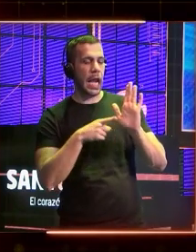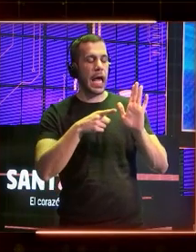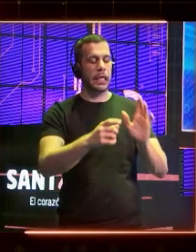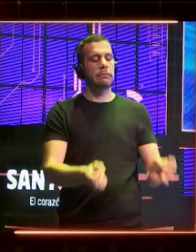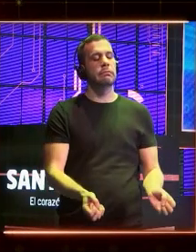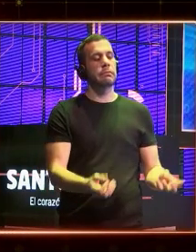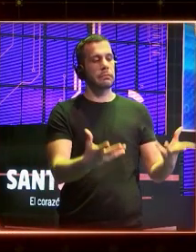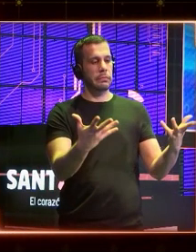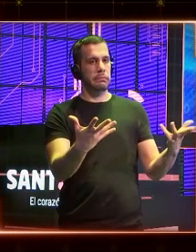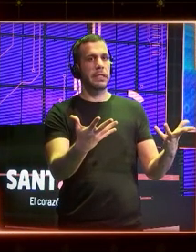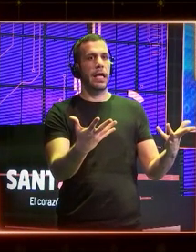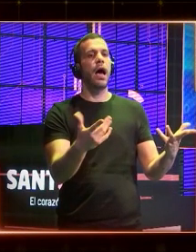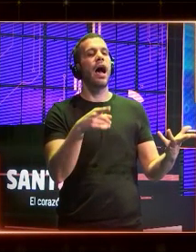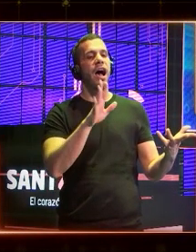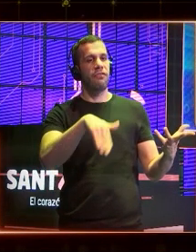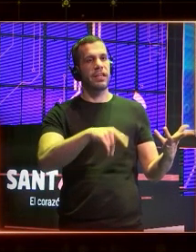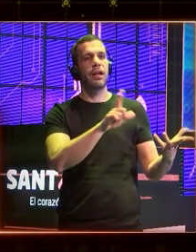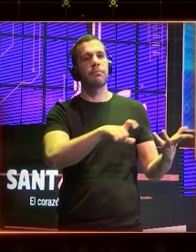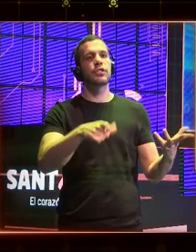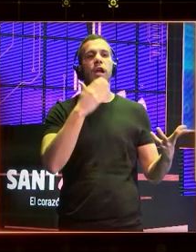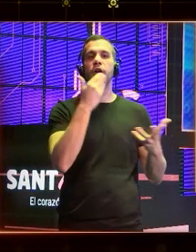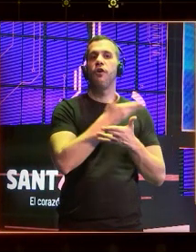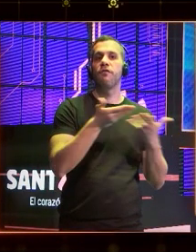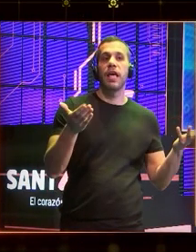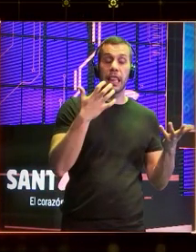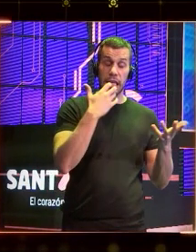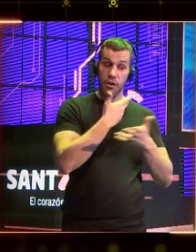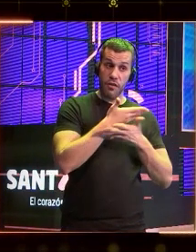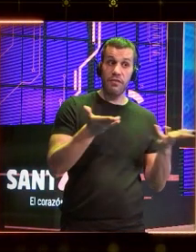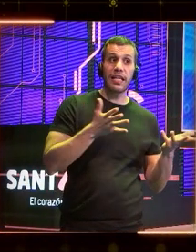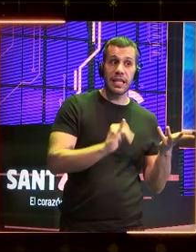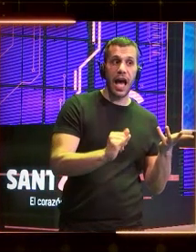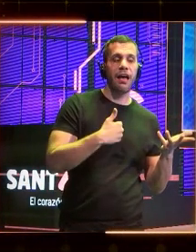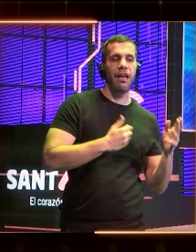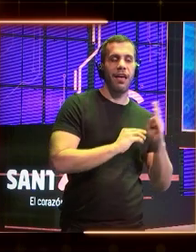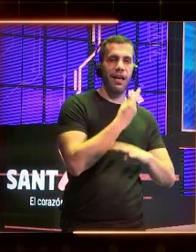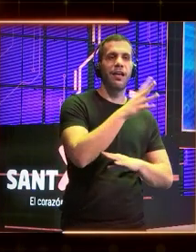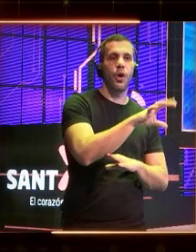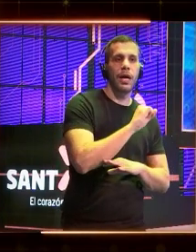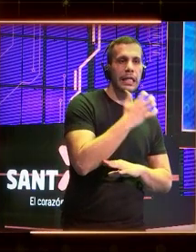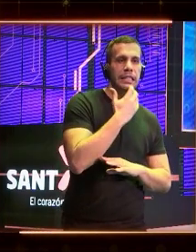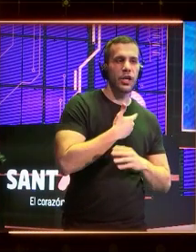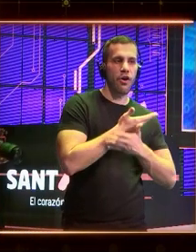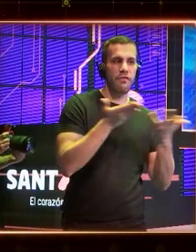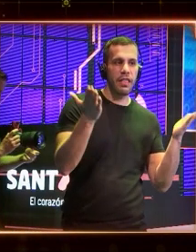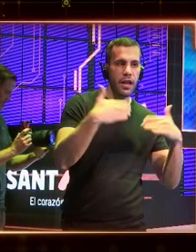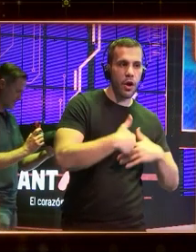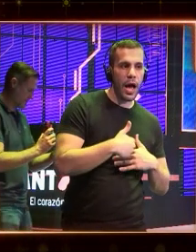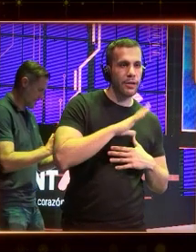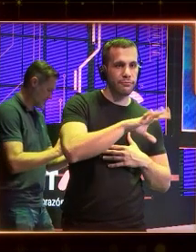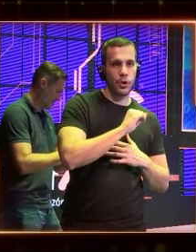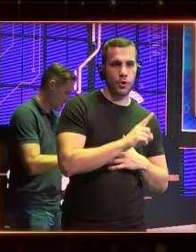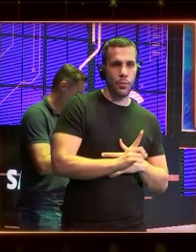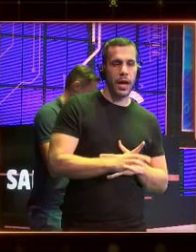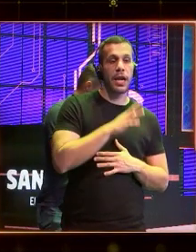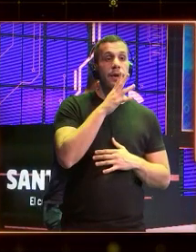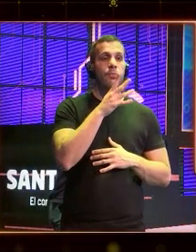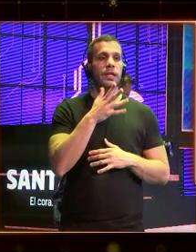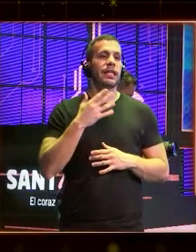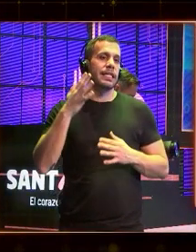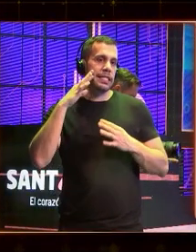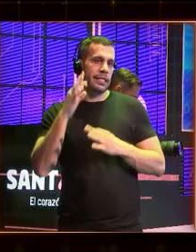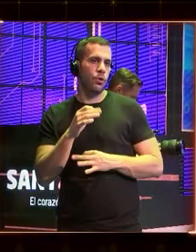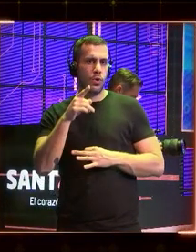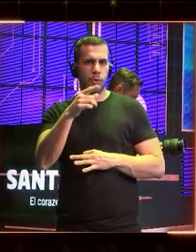tiene confianza y si tienes confianza vas a adoptar ese producto pero si no la tienes no lo vas a adoptar porque seguro que la mitad de vosotros tenéis ahí con la forma de un